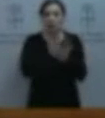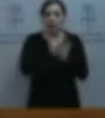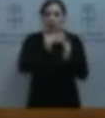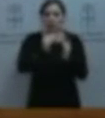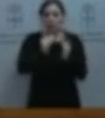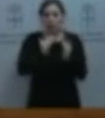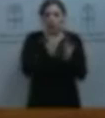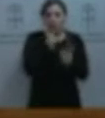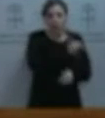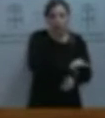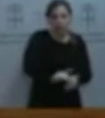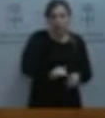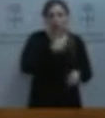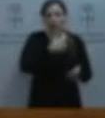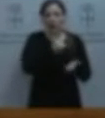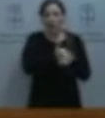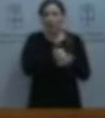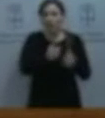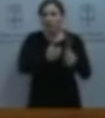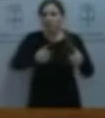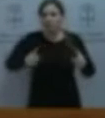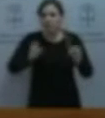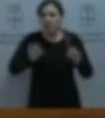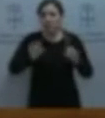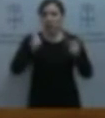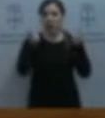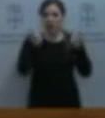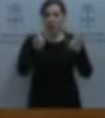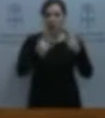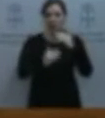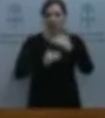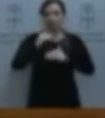ir desapareciendo más y más aulas a medida que ese alumnado va avanzando de curso.